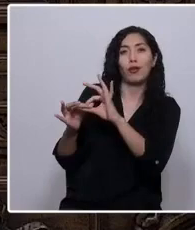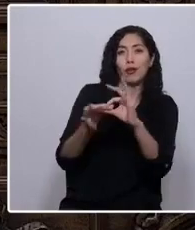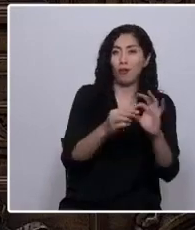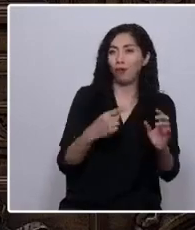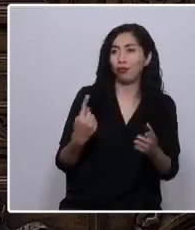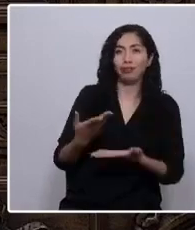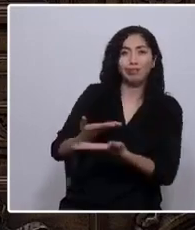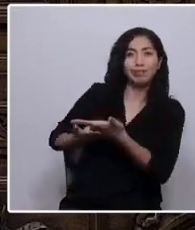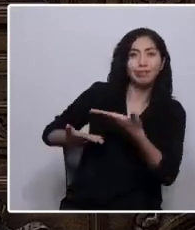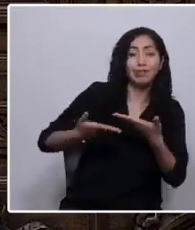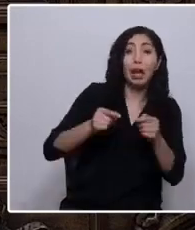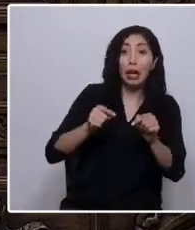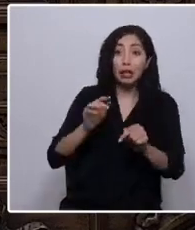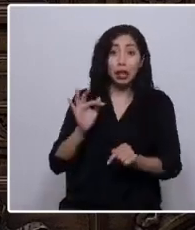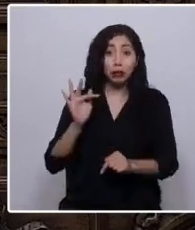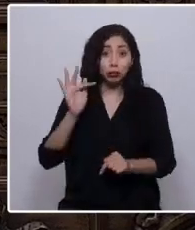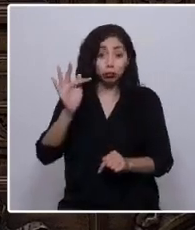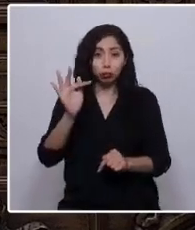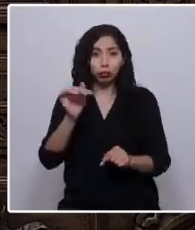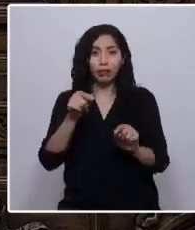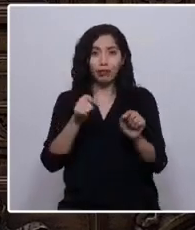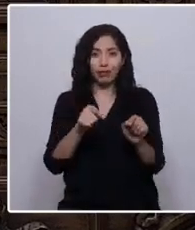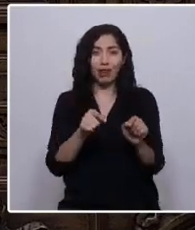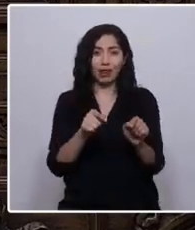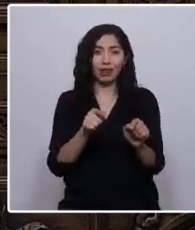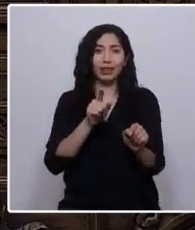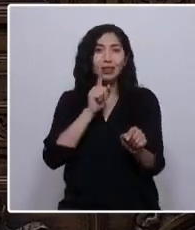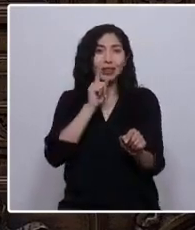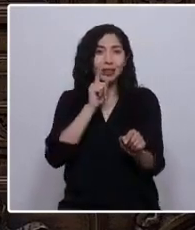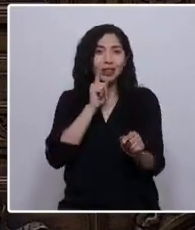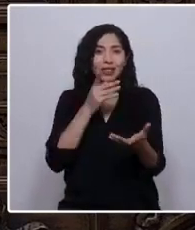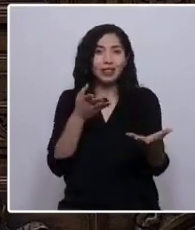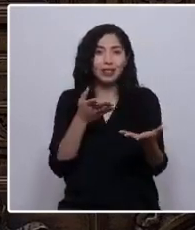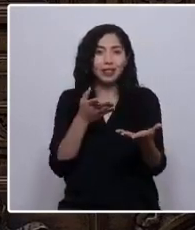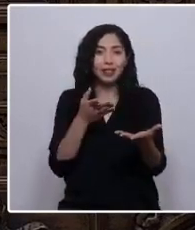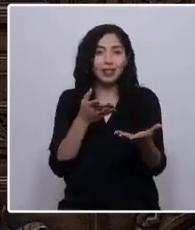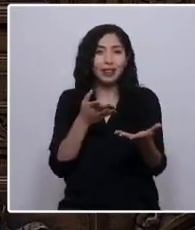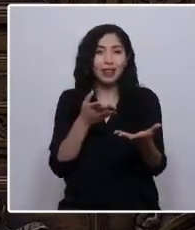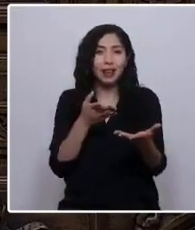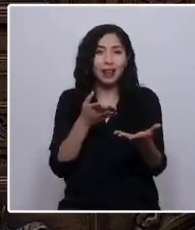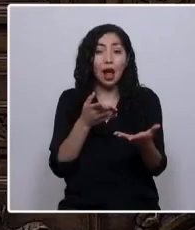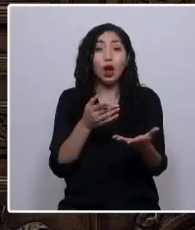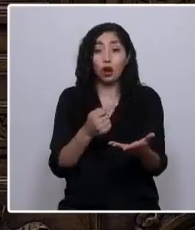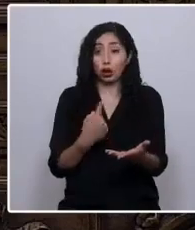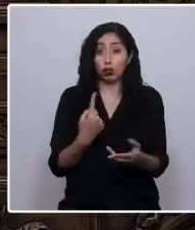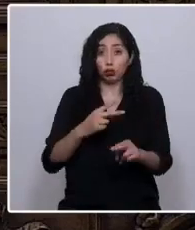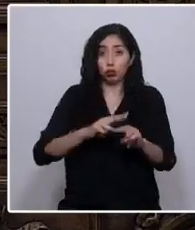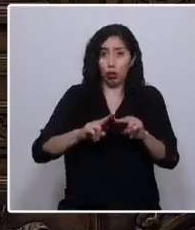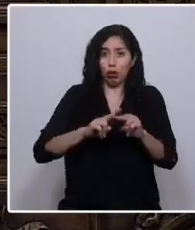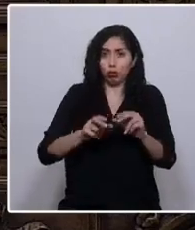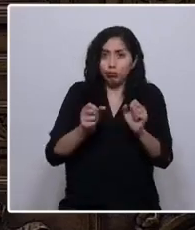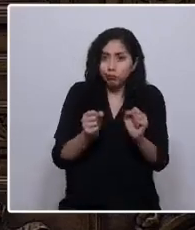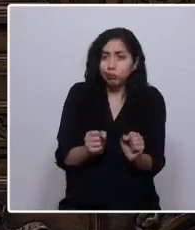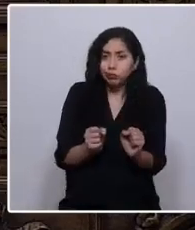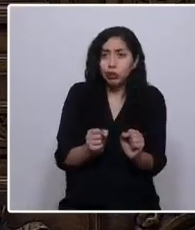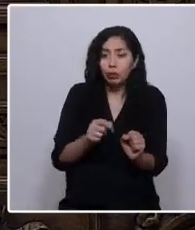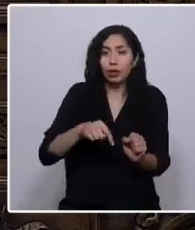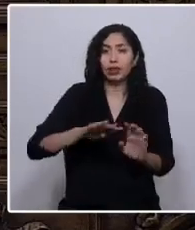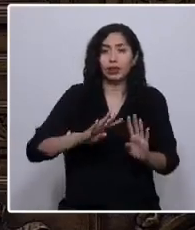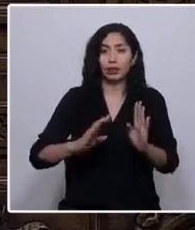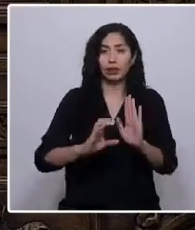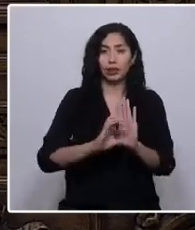colectivo estará marcado, indudablemente, por lo que nosotros seamos capaces de hacer o de no hacer en esta Convención.